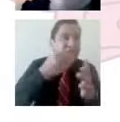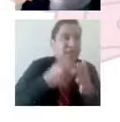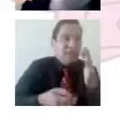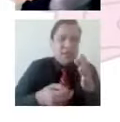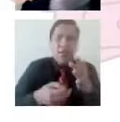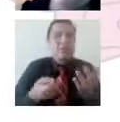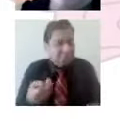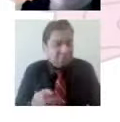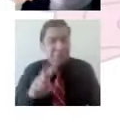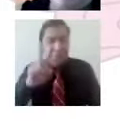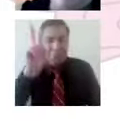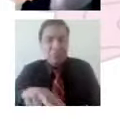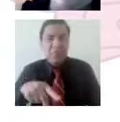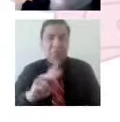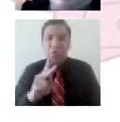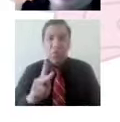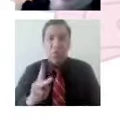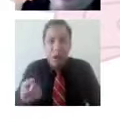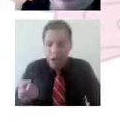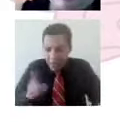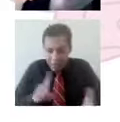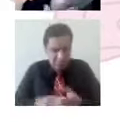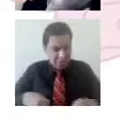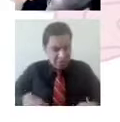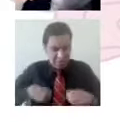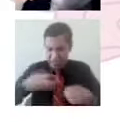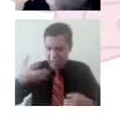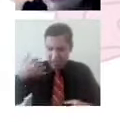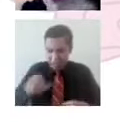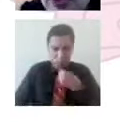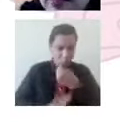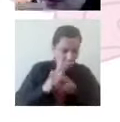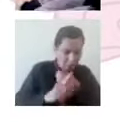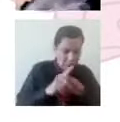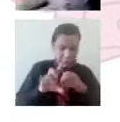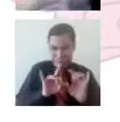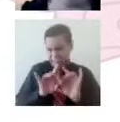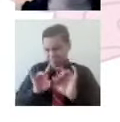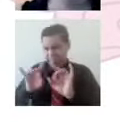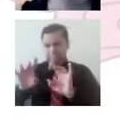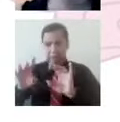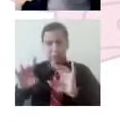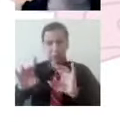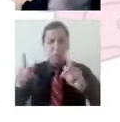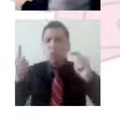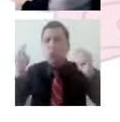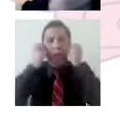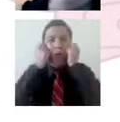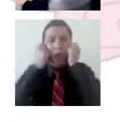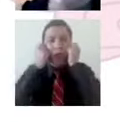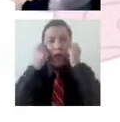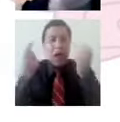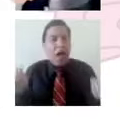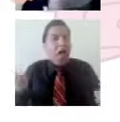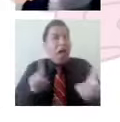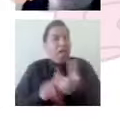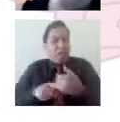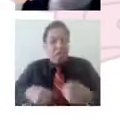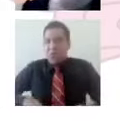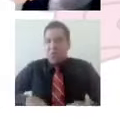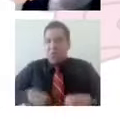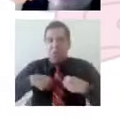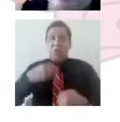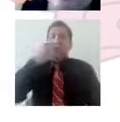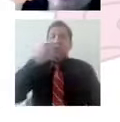convertirnos en un ser feliz, entendiendo esta felicidad como cada uno de ustedes lo comprendan, pero entendiendo esta felicidad como una